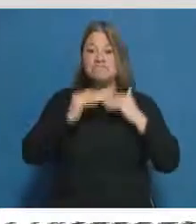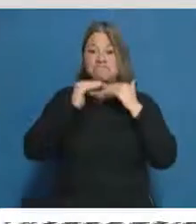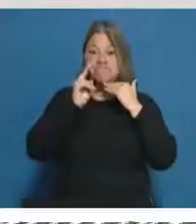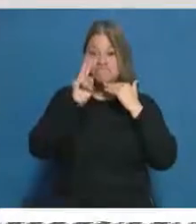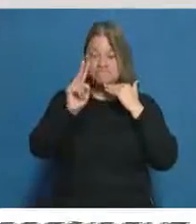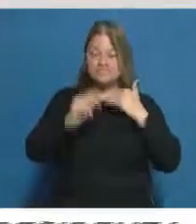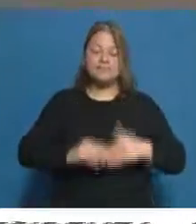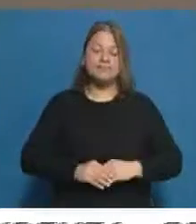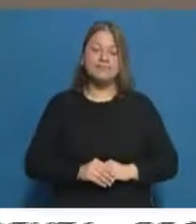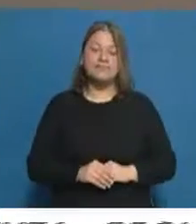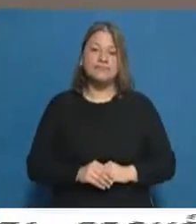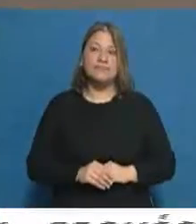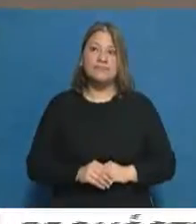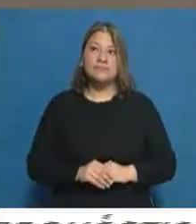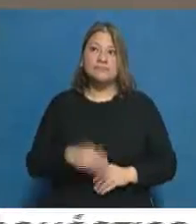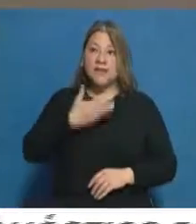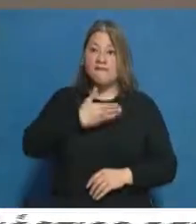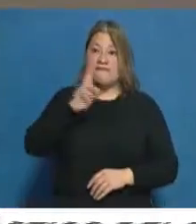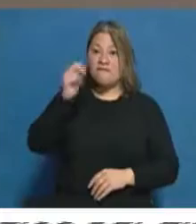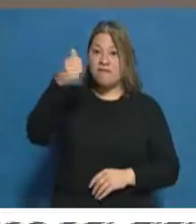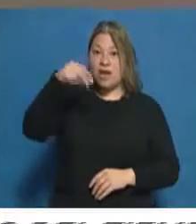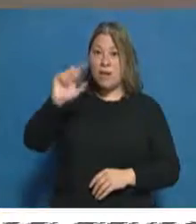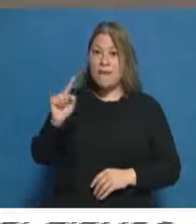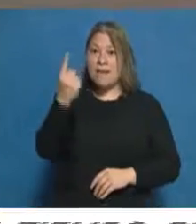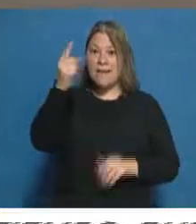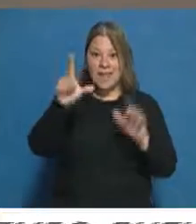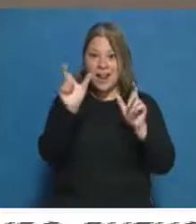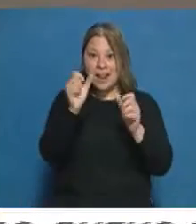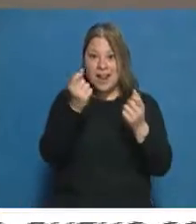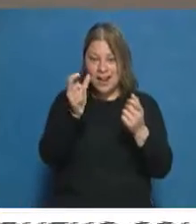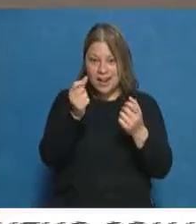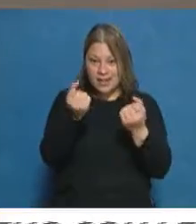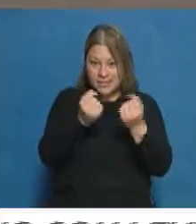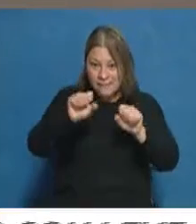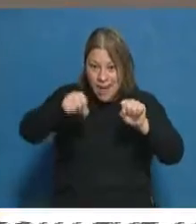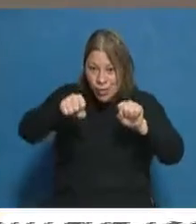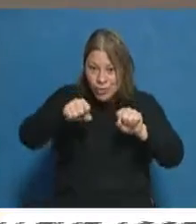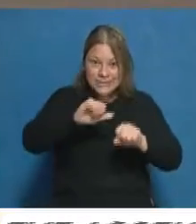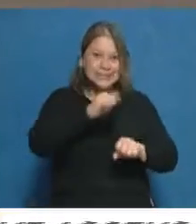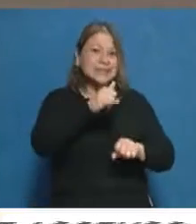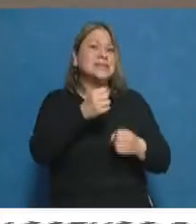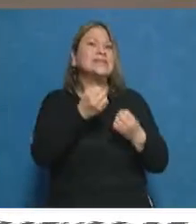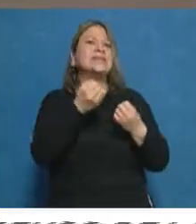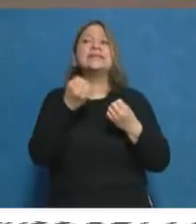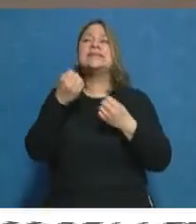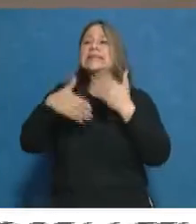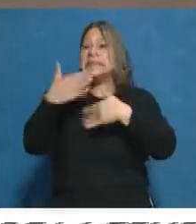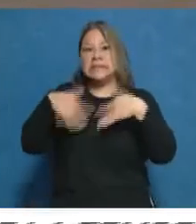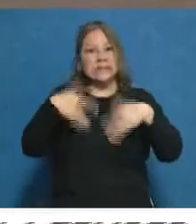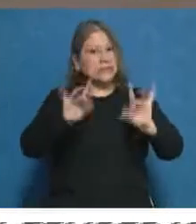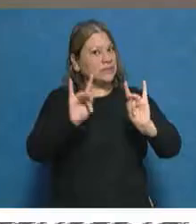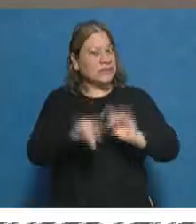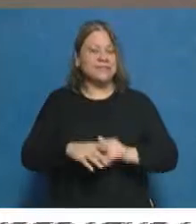decían. Franco, ¿primera vez que sacás licencia para moto? Para moto, sí. ¿Qué tal fue el proceso? Sí, bastante duro.